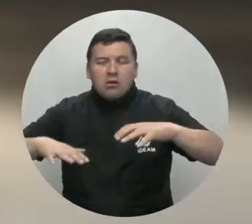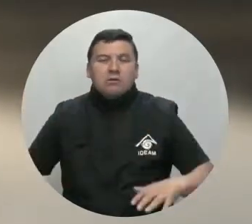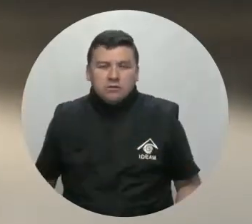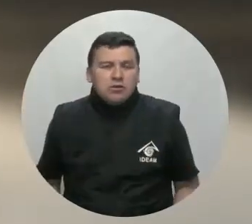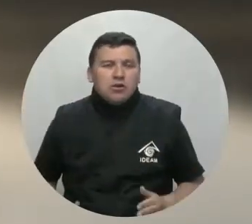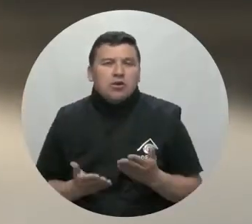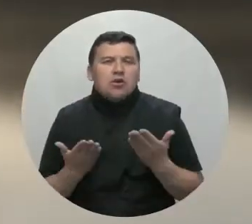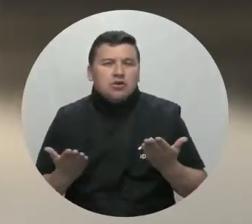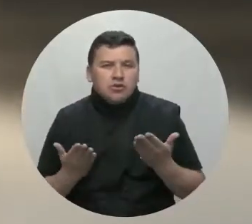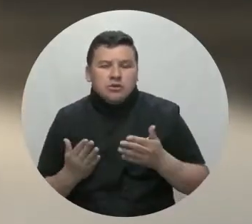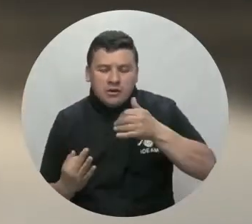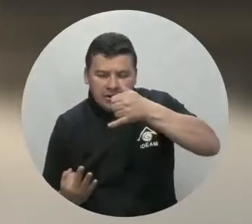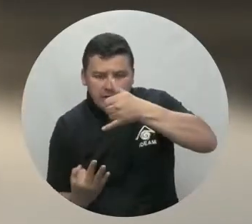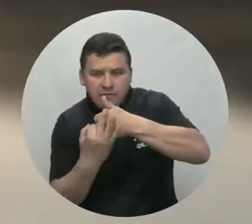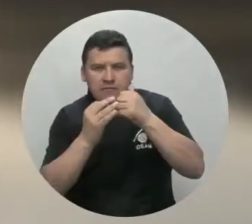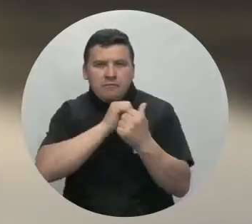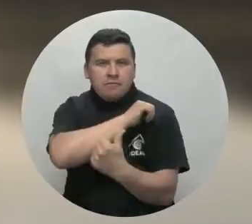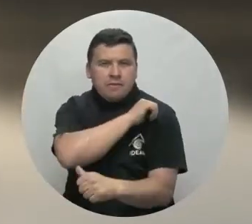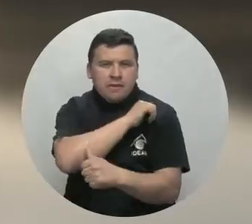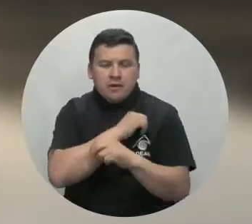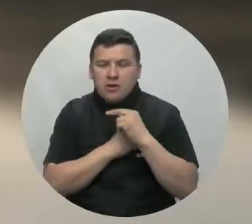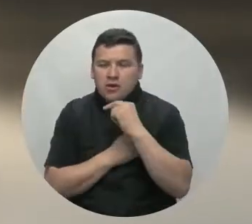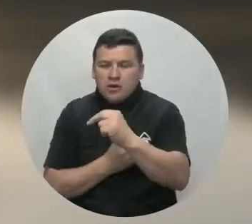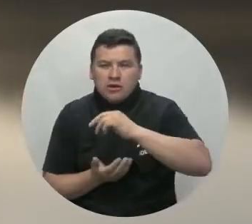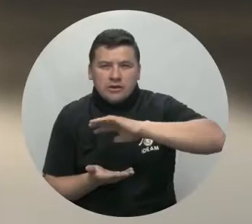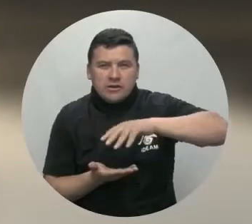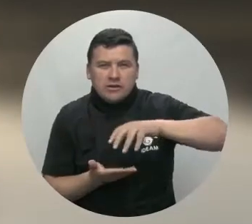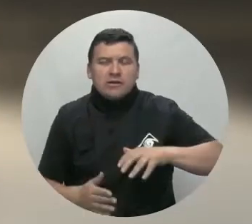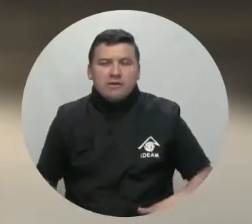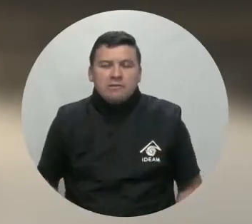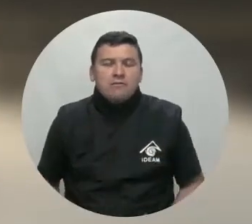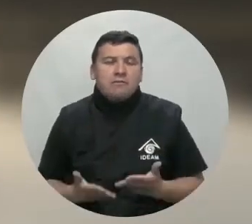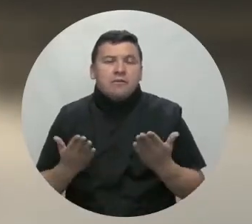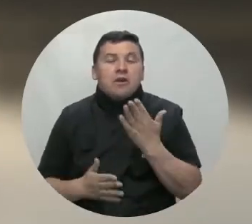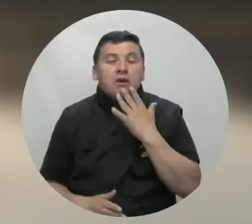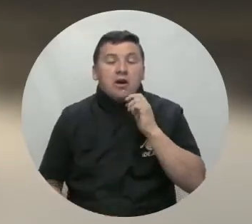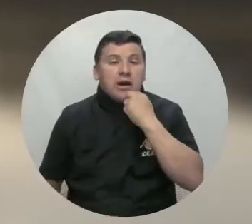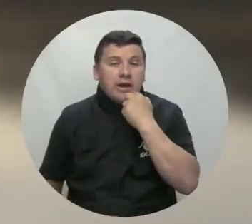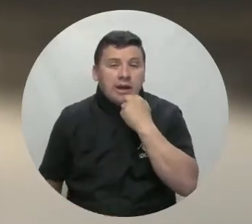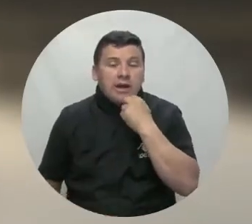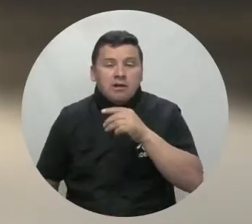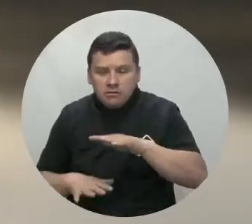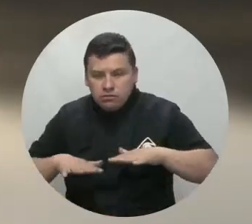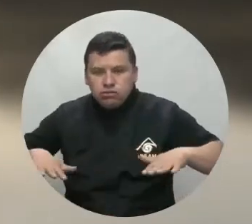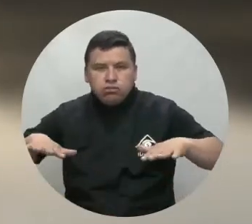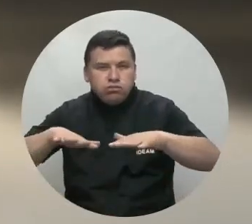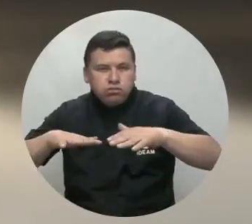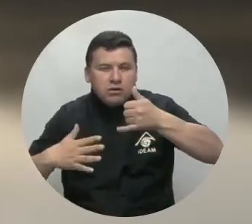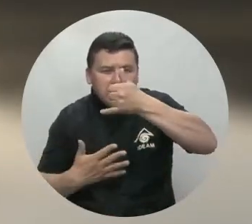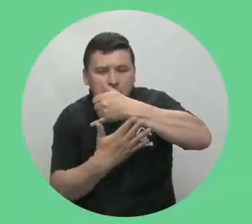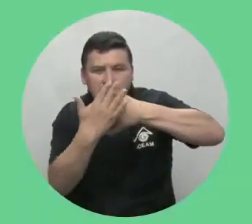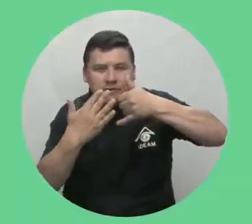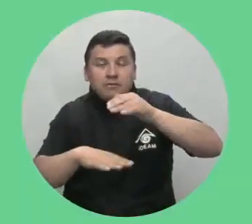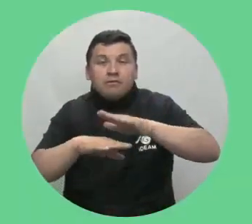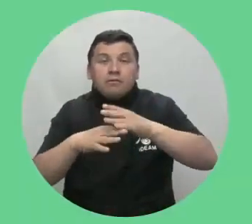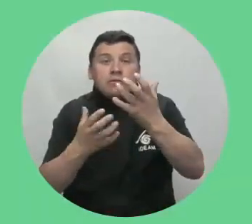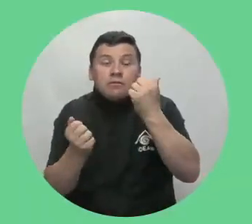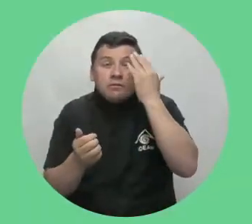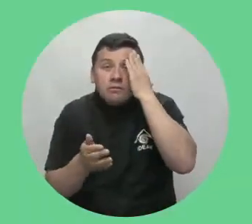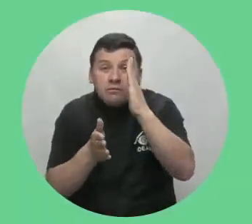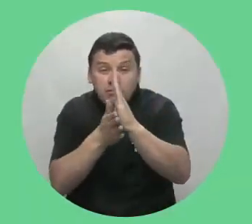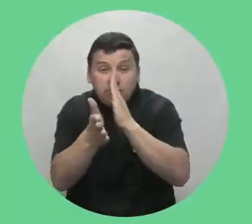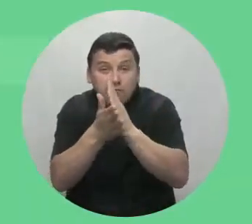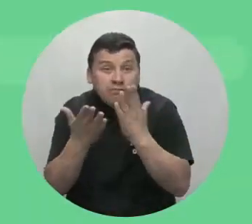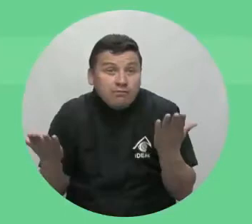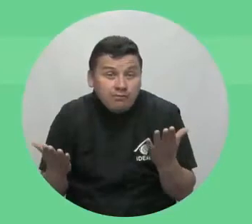pendiente, ubicados en la región andina, en Boyacá y en norte de Santander, y alerta naranja en el resto del territorio nacional. Para mayor